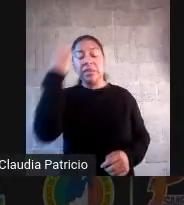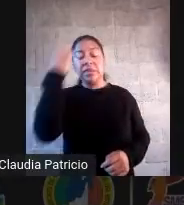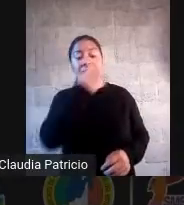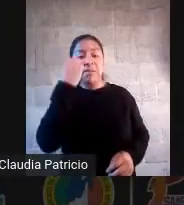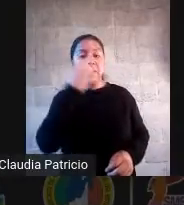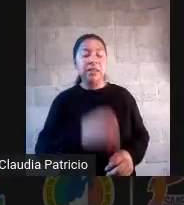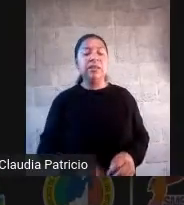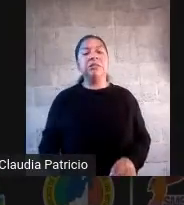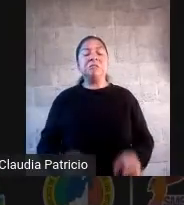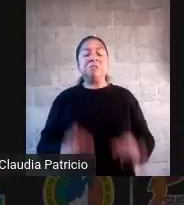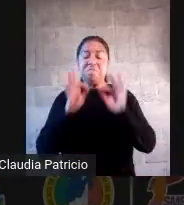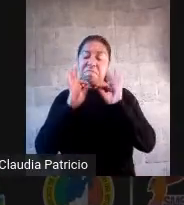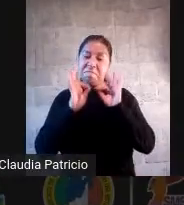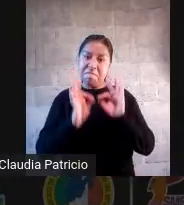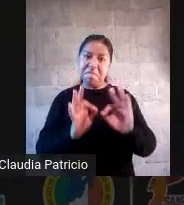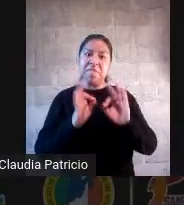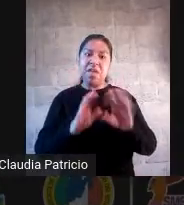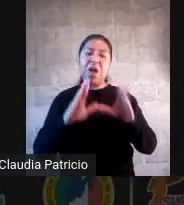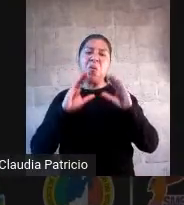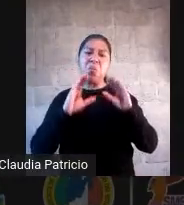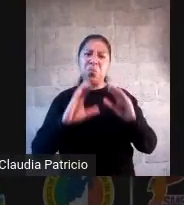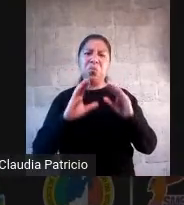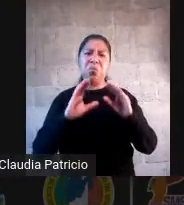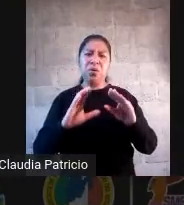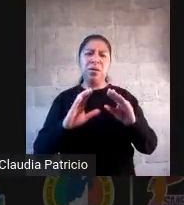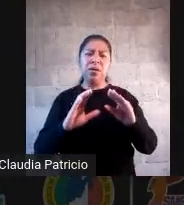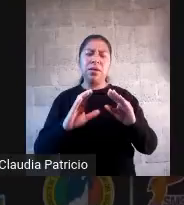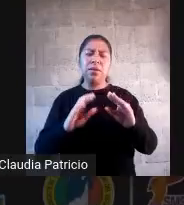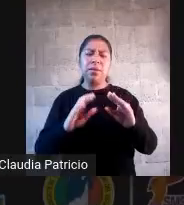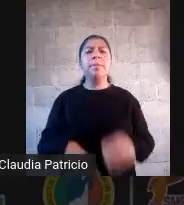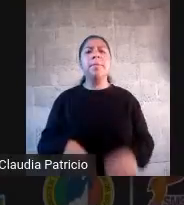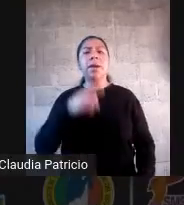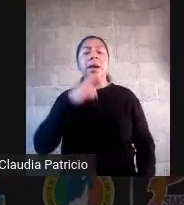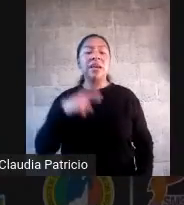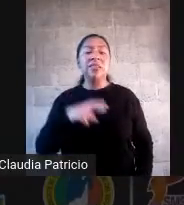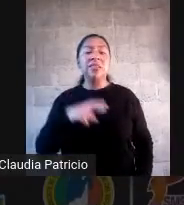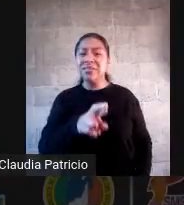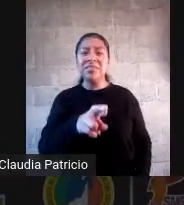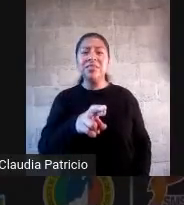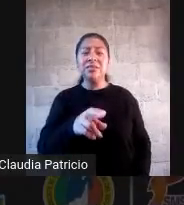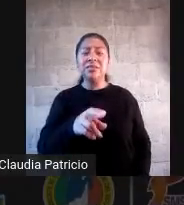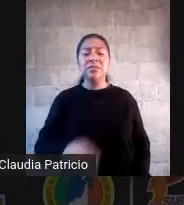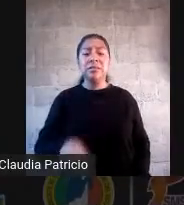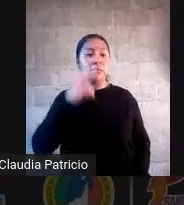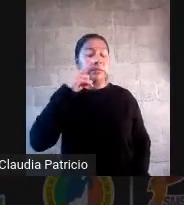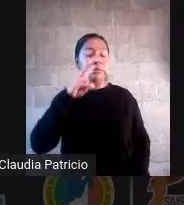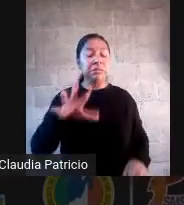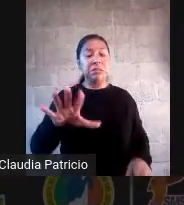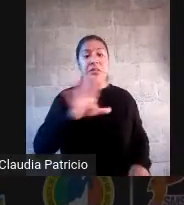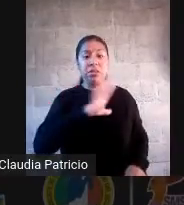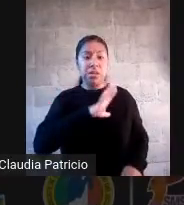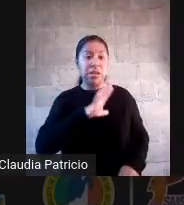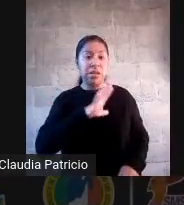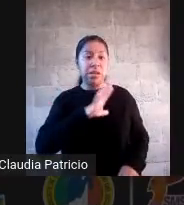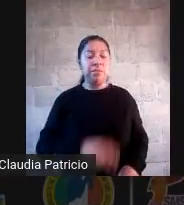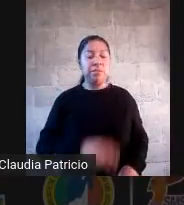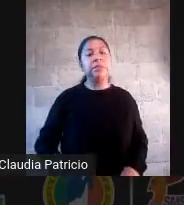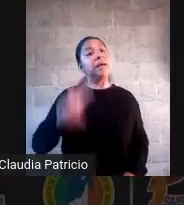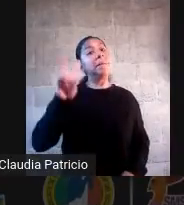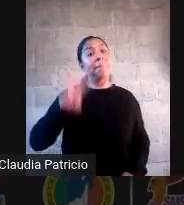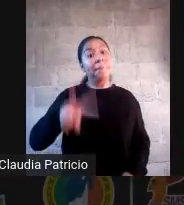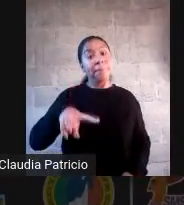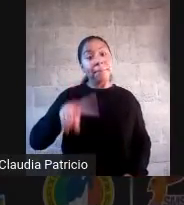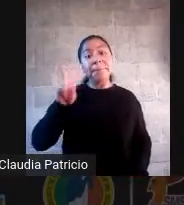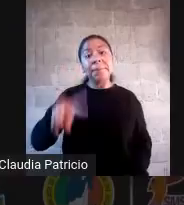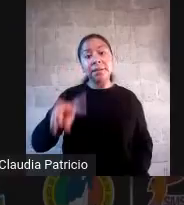Para que los resultados que arroje, por patéticos que sean, sean verídicos, y pueda